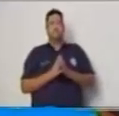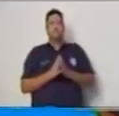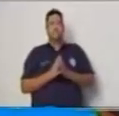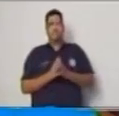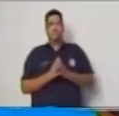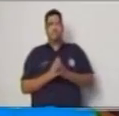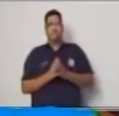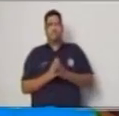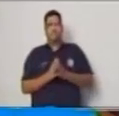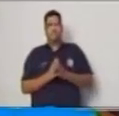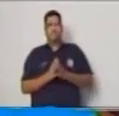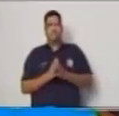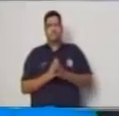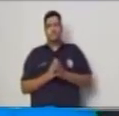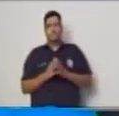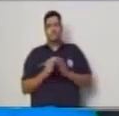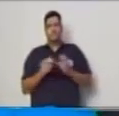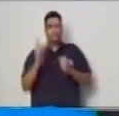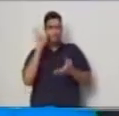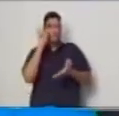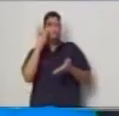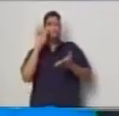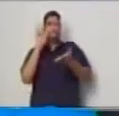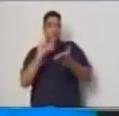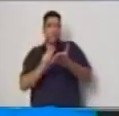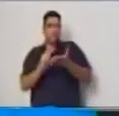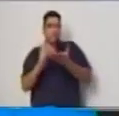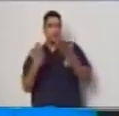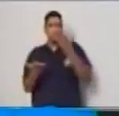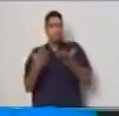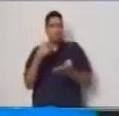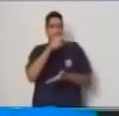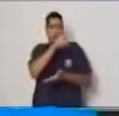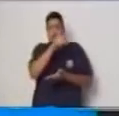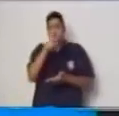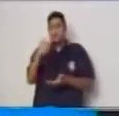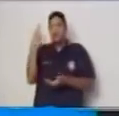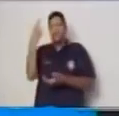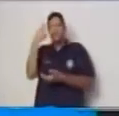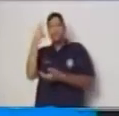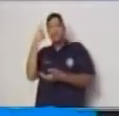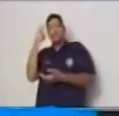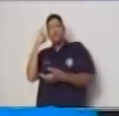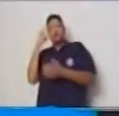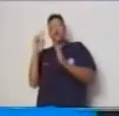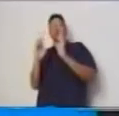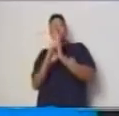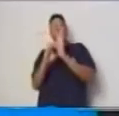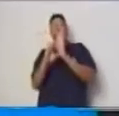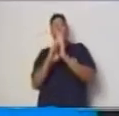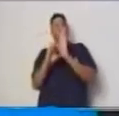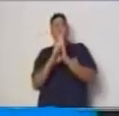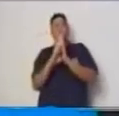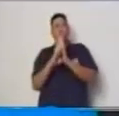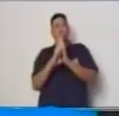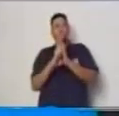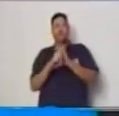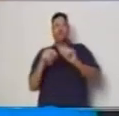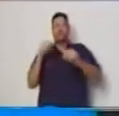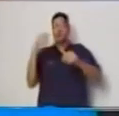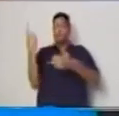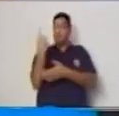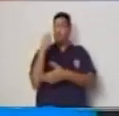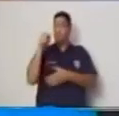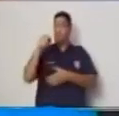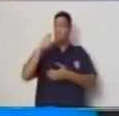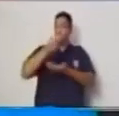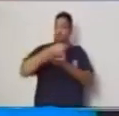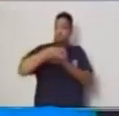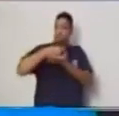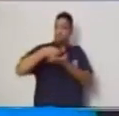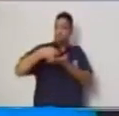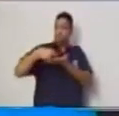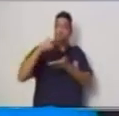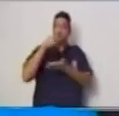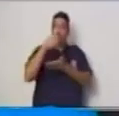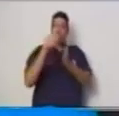que estamos pensando acerca de los ejemplos que vamos a colocar y es el momento de poder escribirlos en el cuaderno